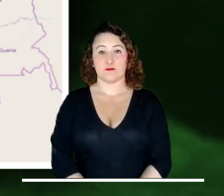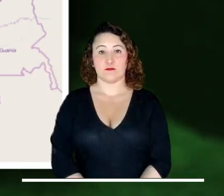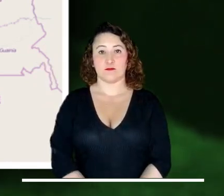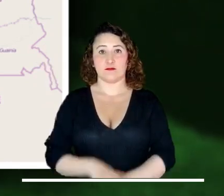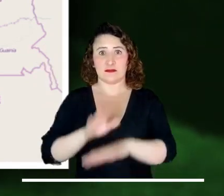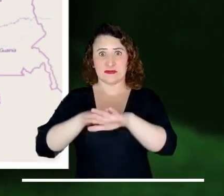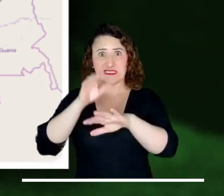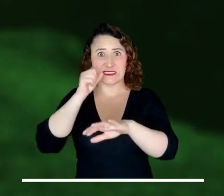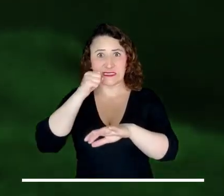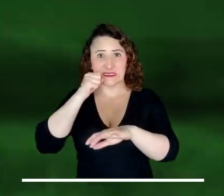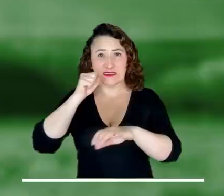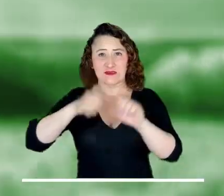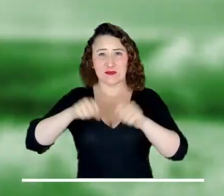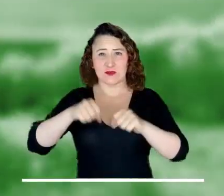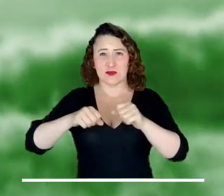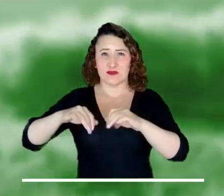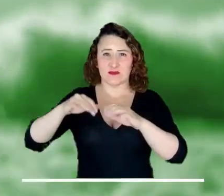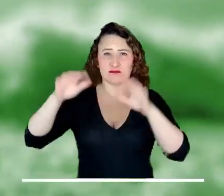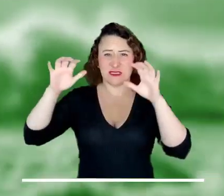Meta.